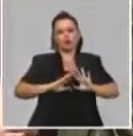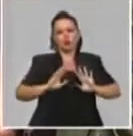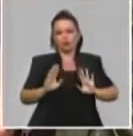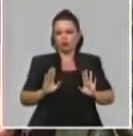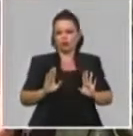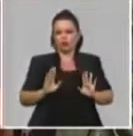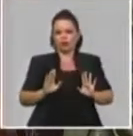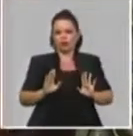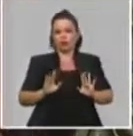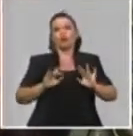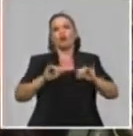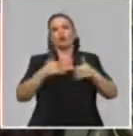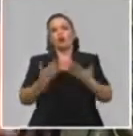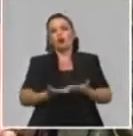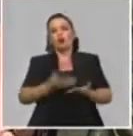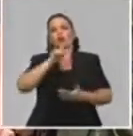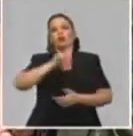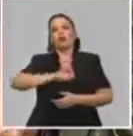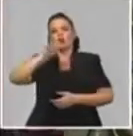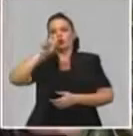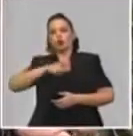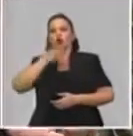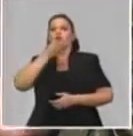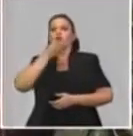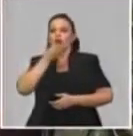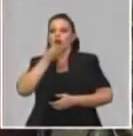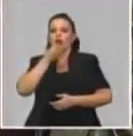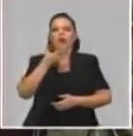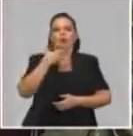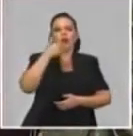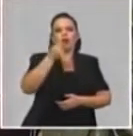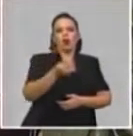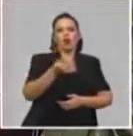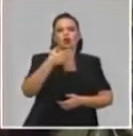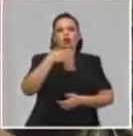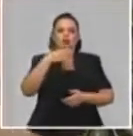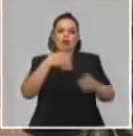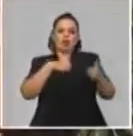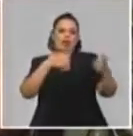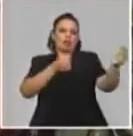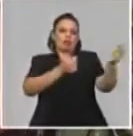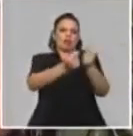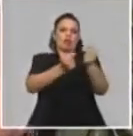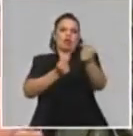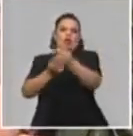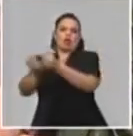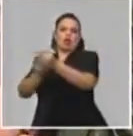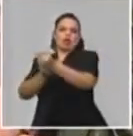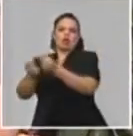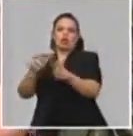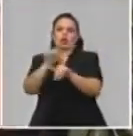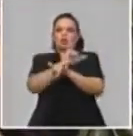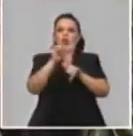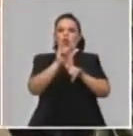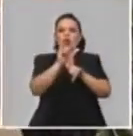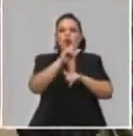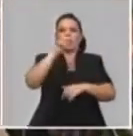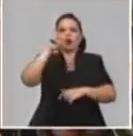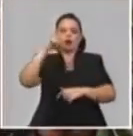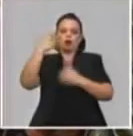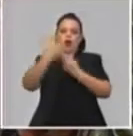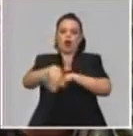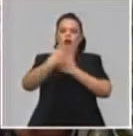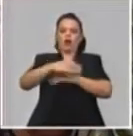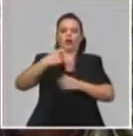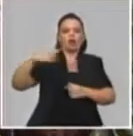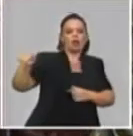más opciones de entrar a varias tiendas, como mismo las tiendas físicas pueden tener varias opciones de entrar a varias tiendas. Por supuesto, trataremos